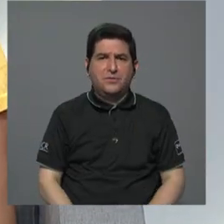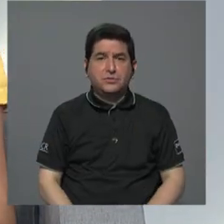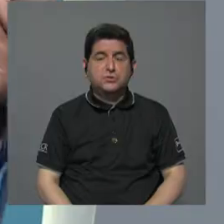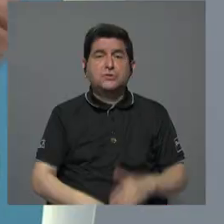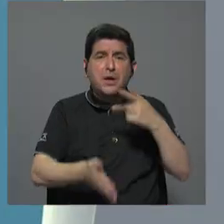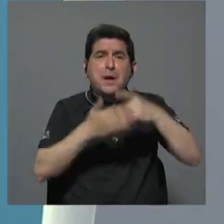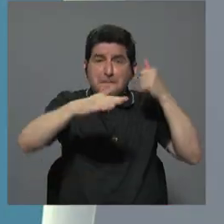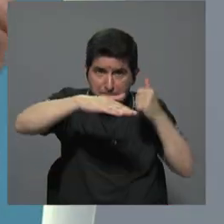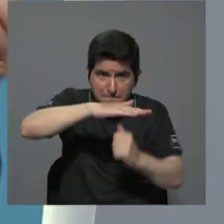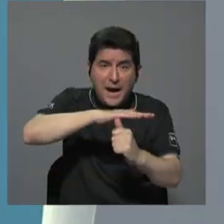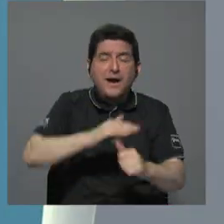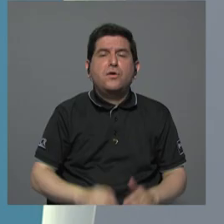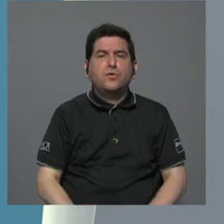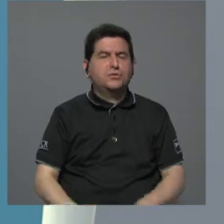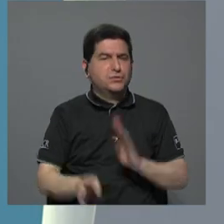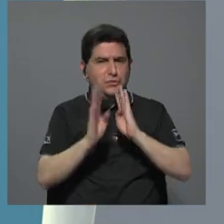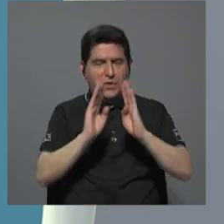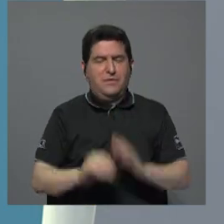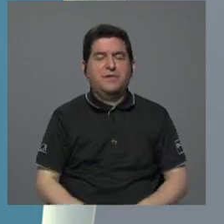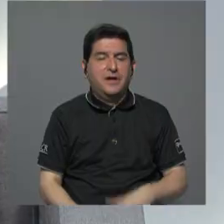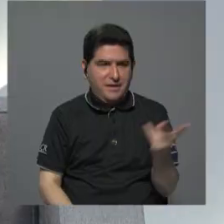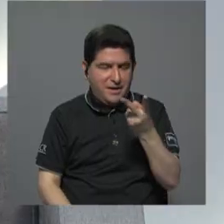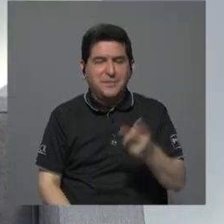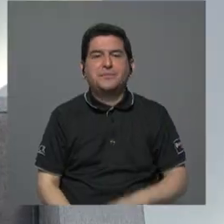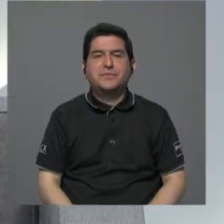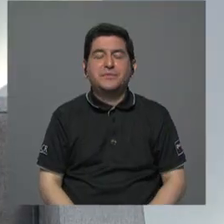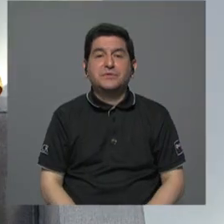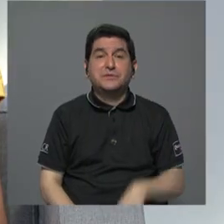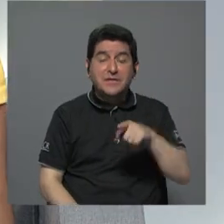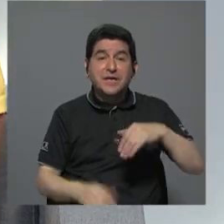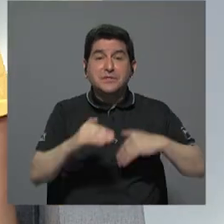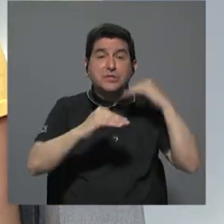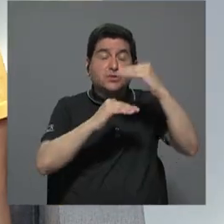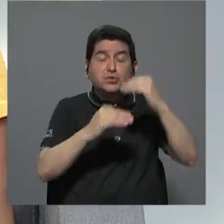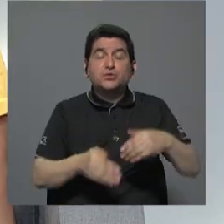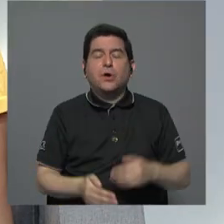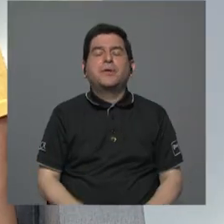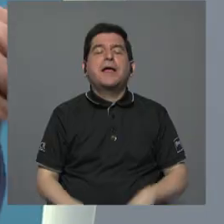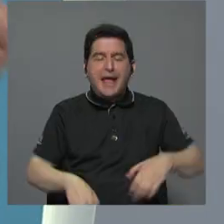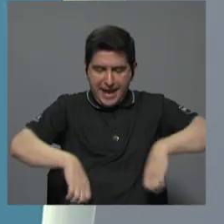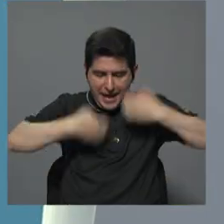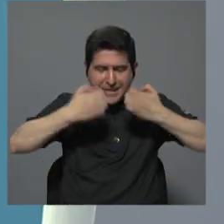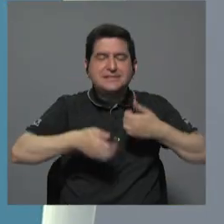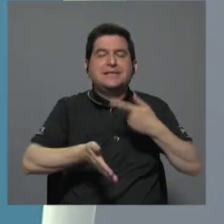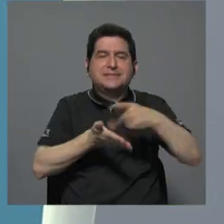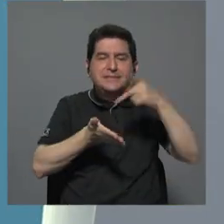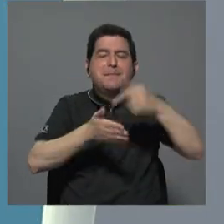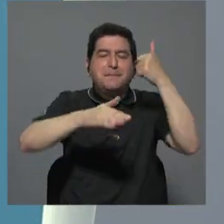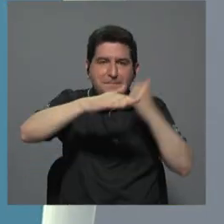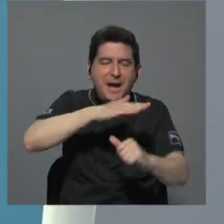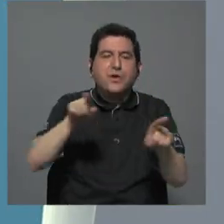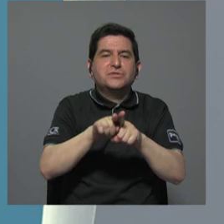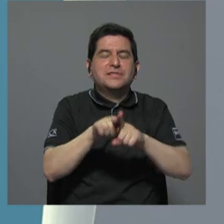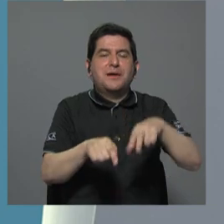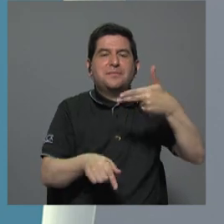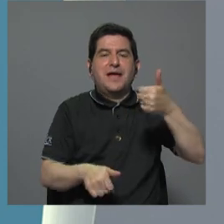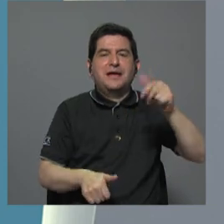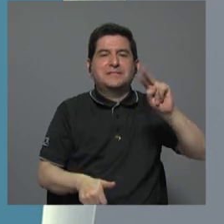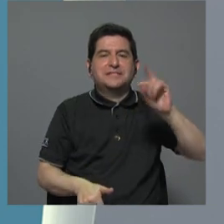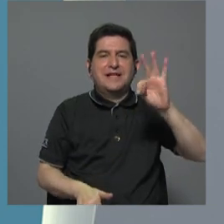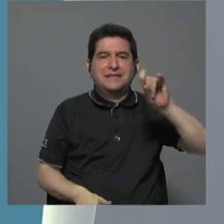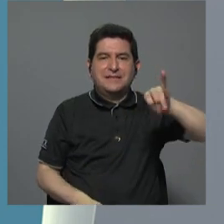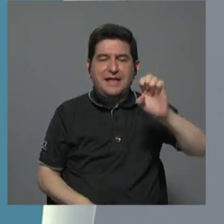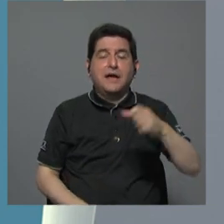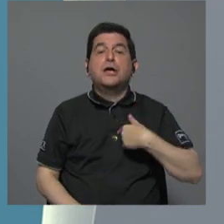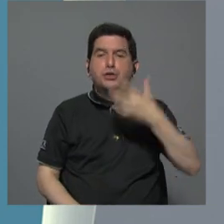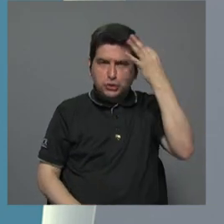sobornos y chantajes. Los presuntos sobornos no son un sobrecosto de la obra. Hay sobornos y chantajes, usemos las dos palabras. Yo sí creo que hay